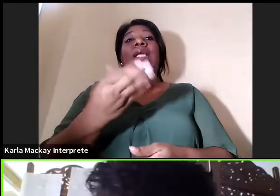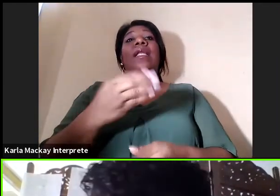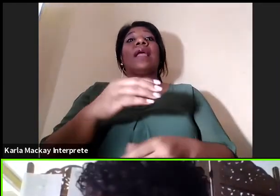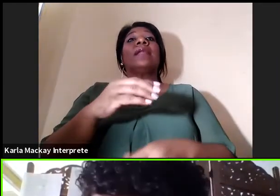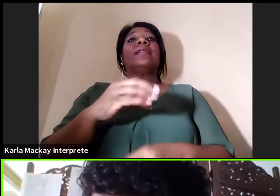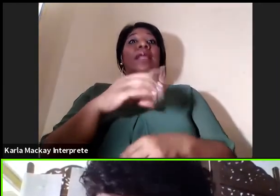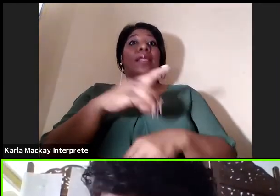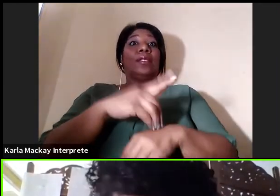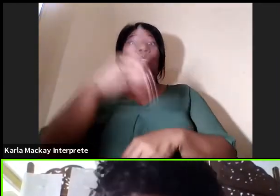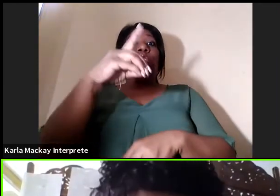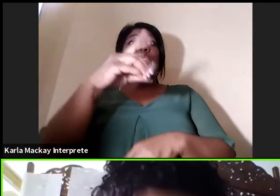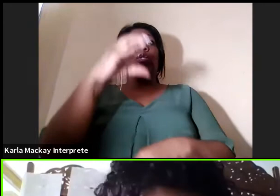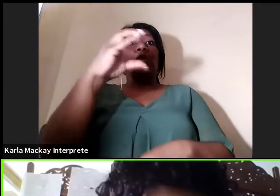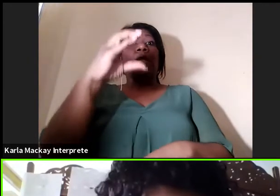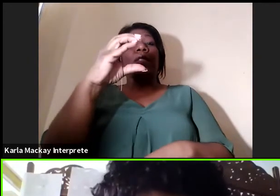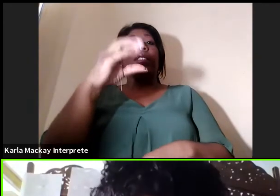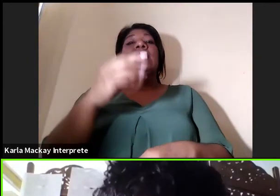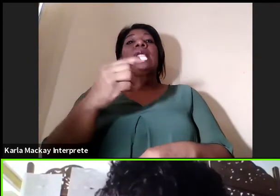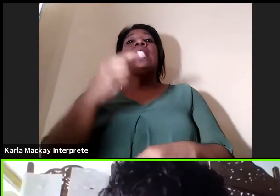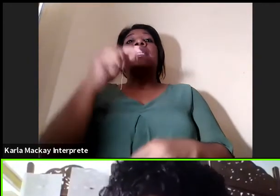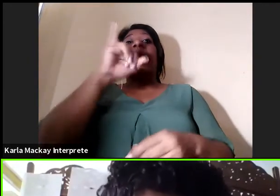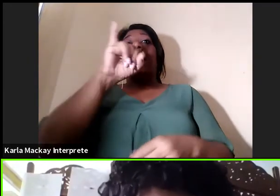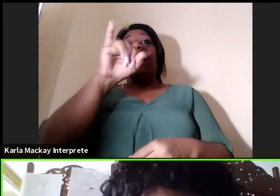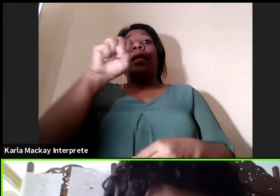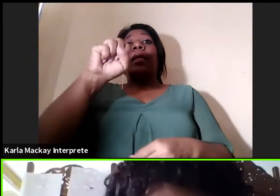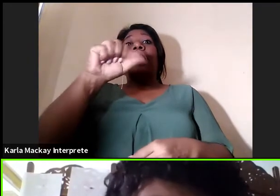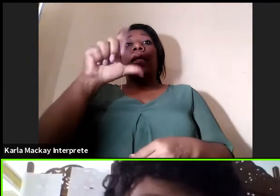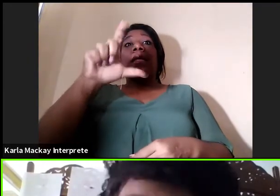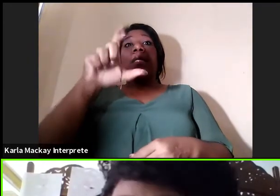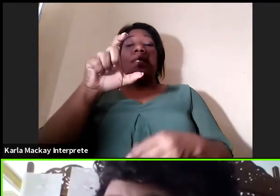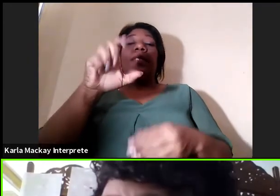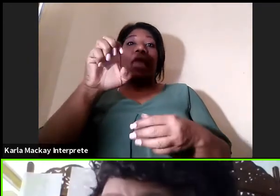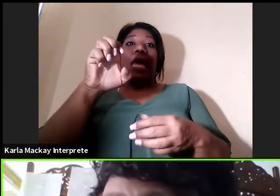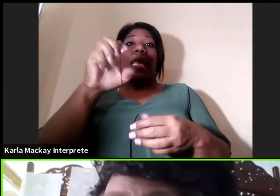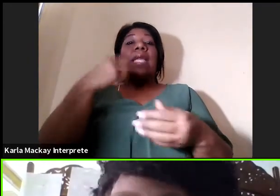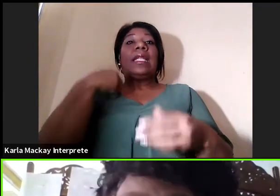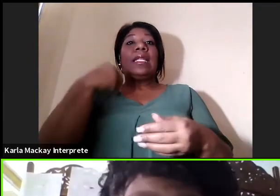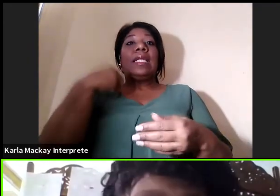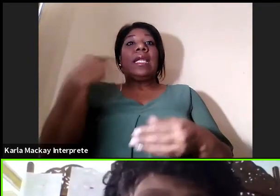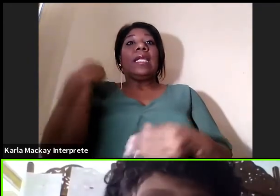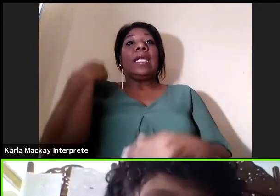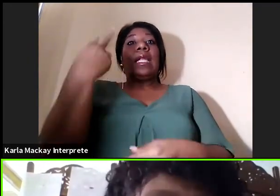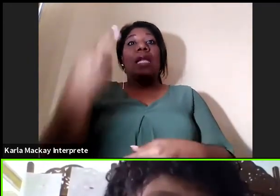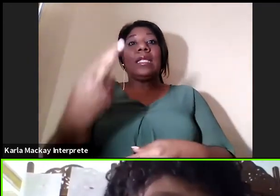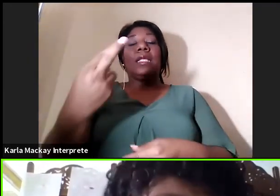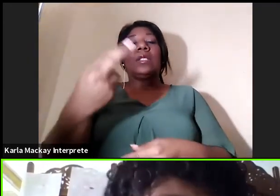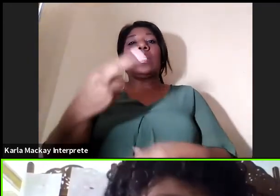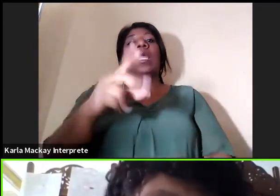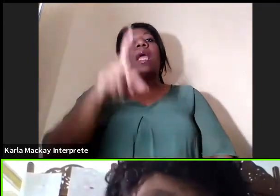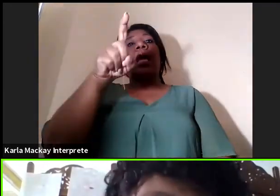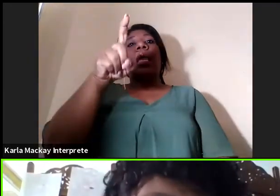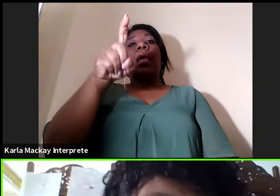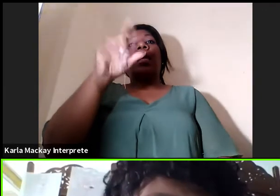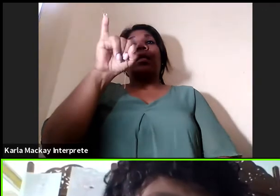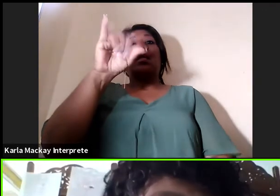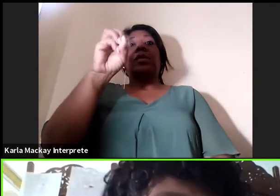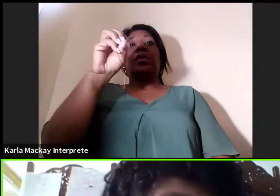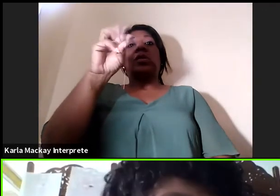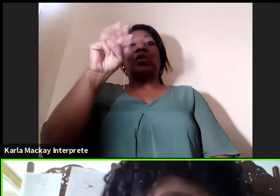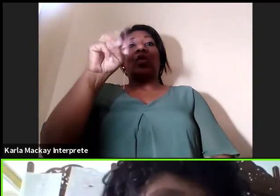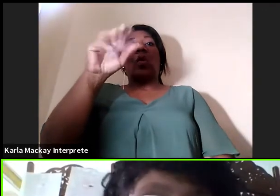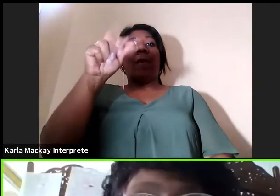Isai Universidad, quien cuenta con la rectora, la doctora Xiomara de Arrocha, rectora magnífica de la